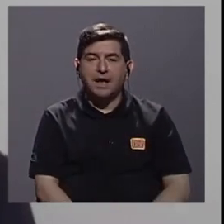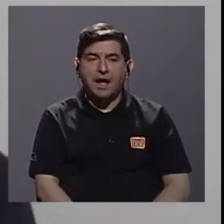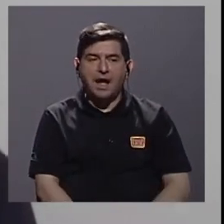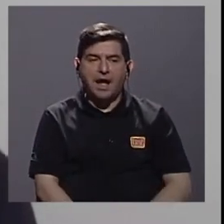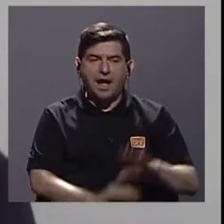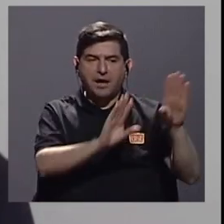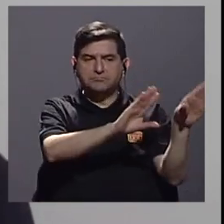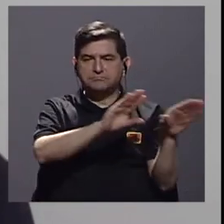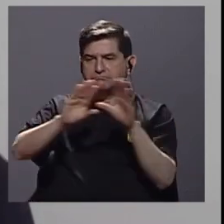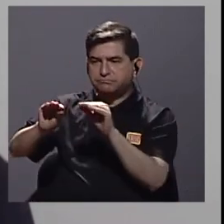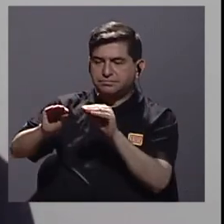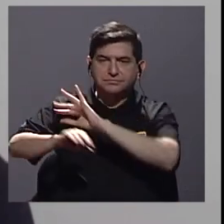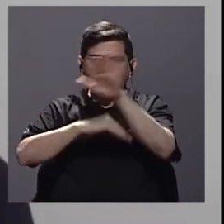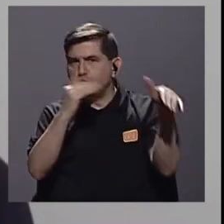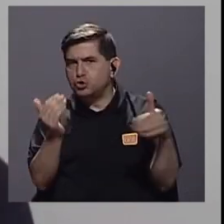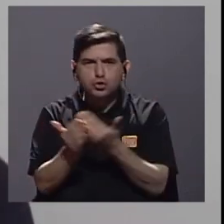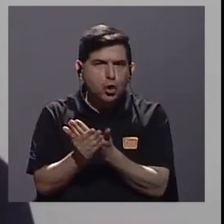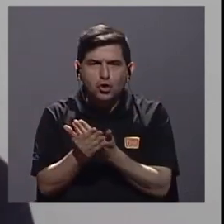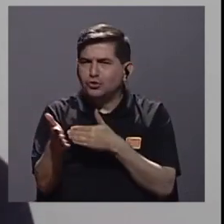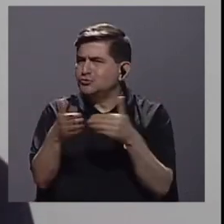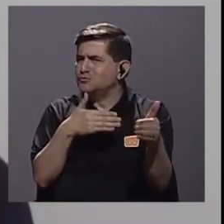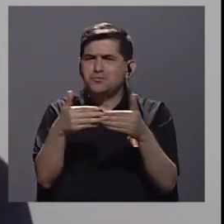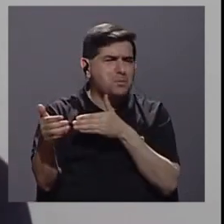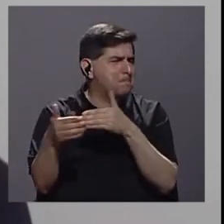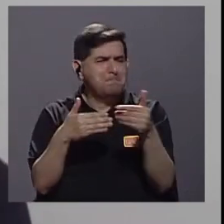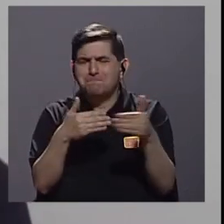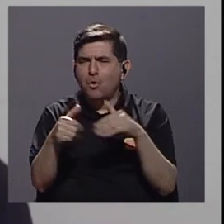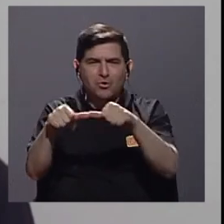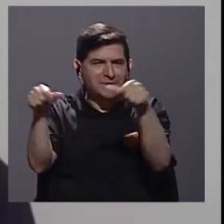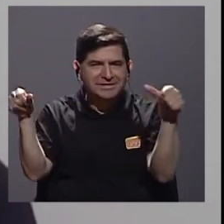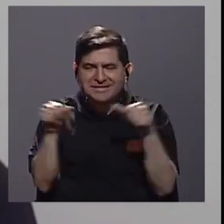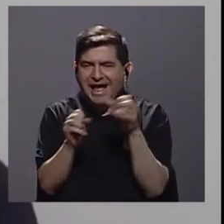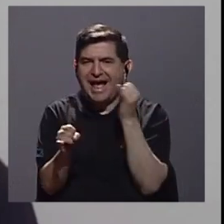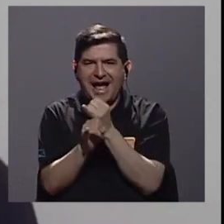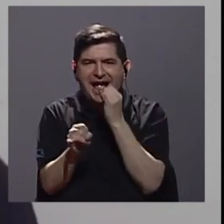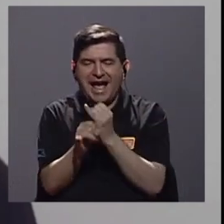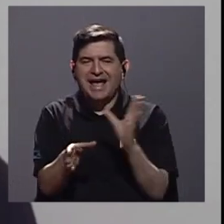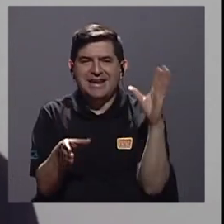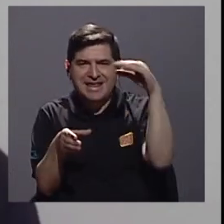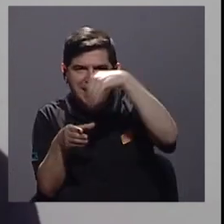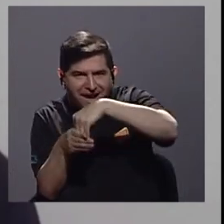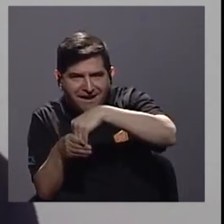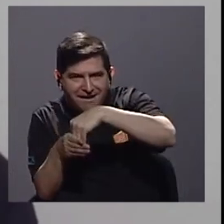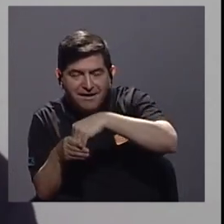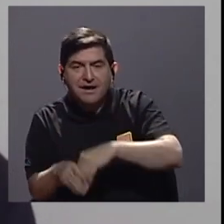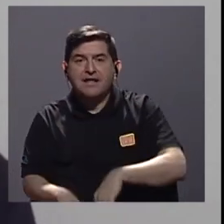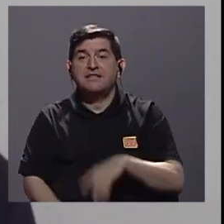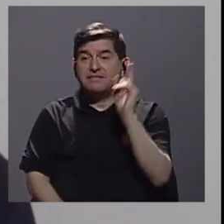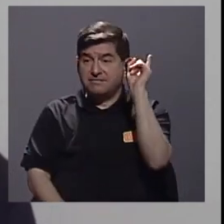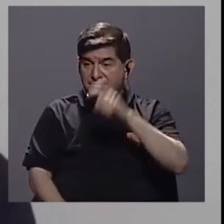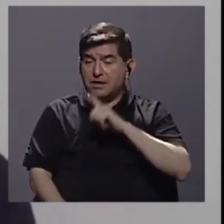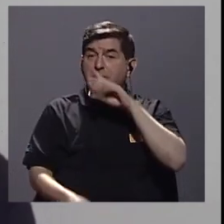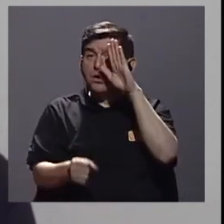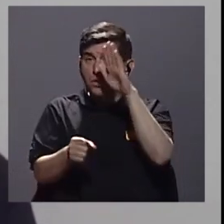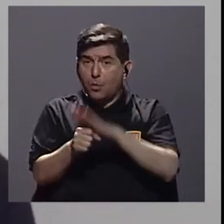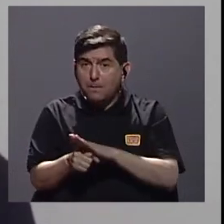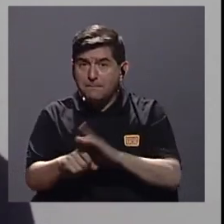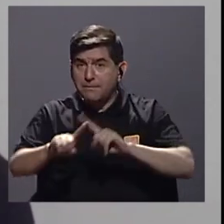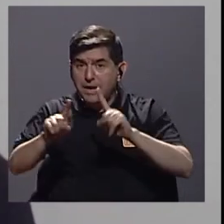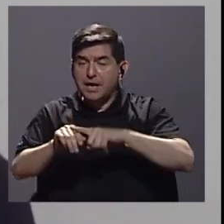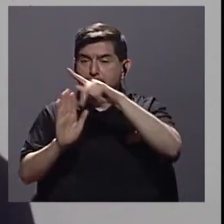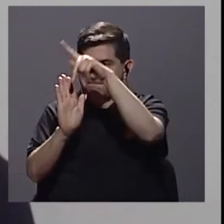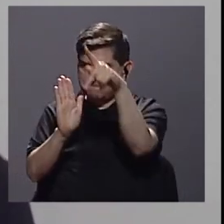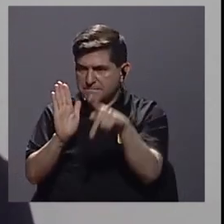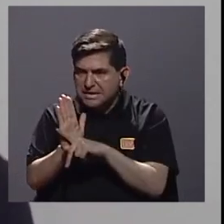migrar hacia que todos, independientemente del sector institucional al que pertenezcan, puedan cumplir una serie de